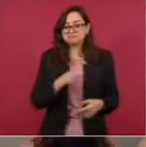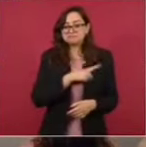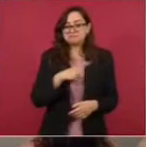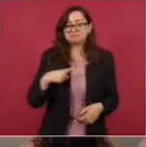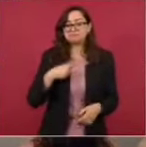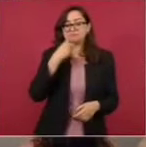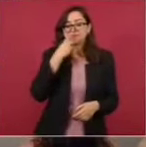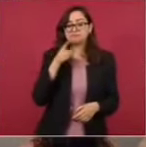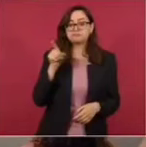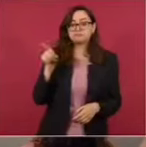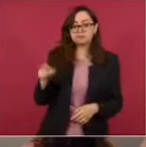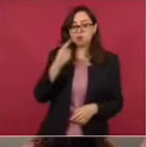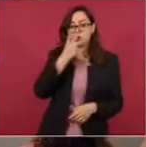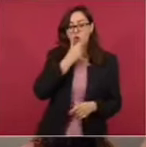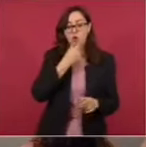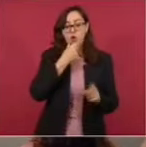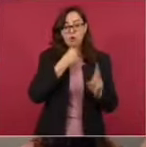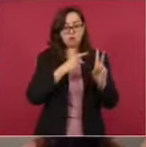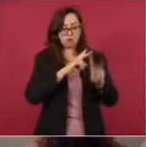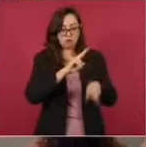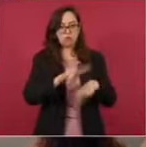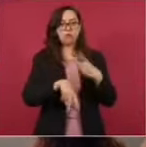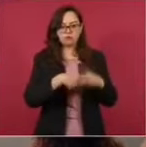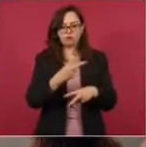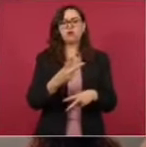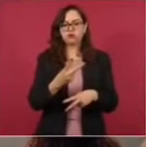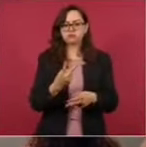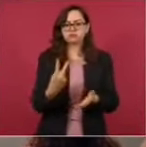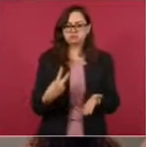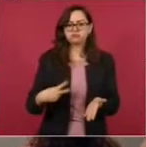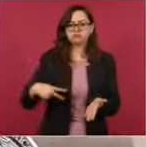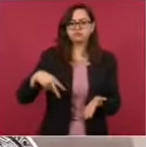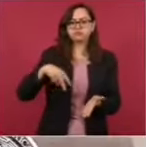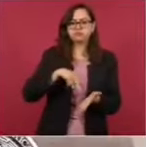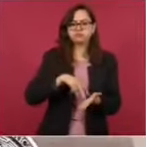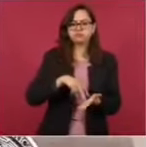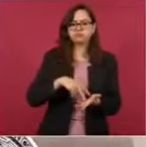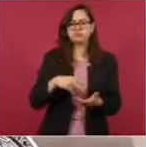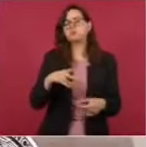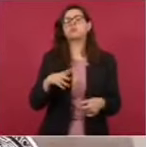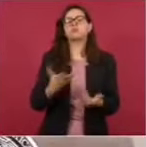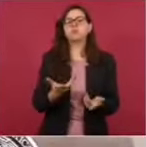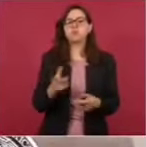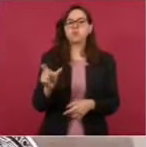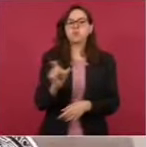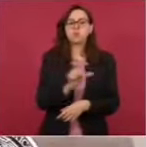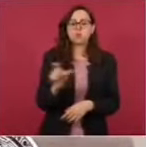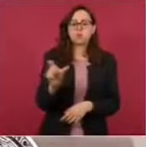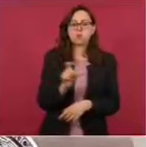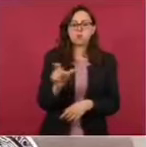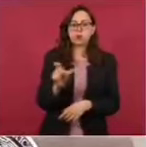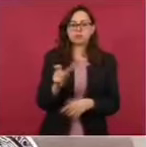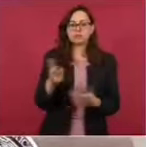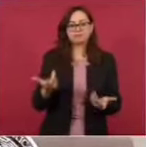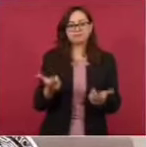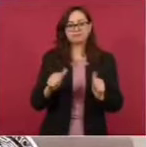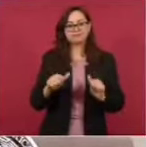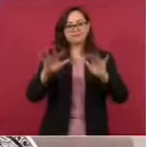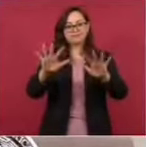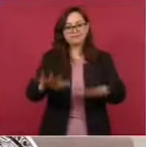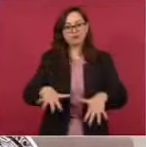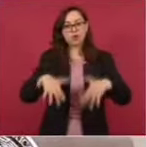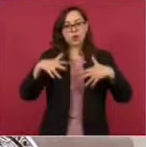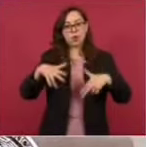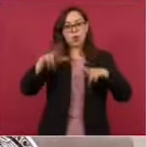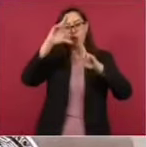presencia del fotógrafo de la Sedena en el Salón Principal del Senado se dio durante la sesión solemne con